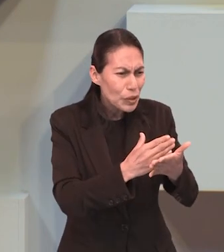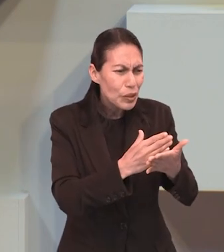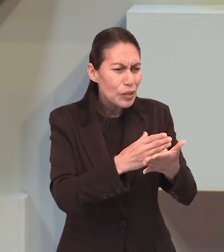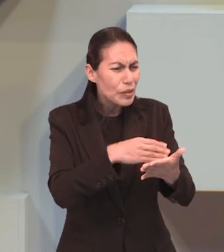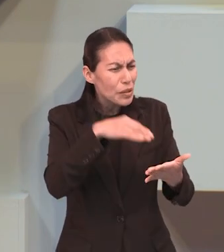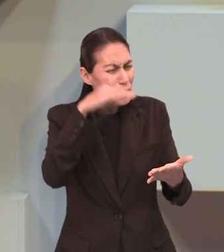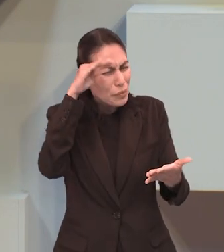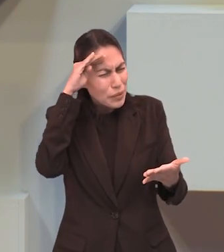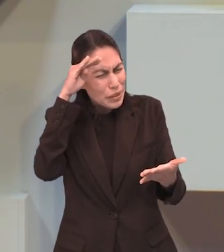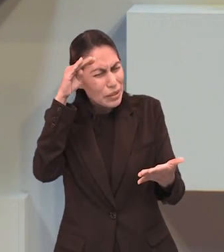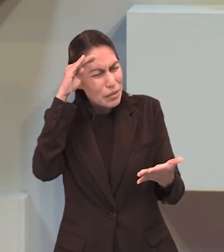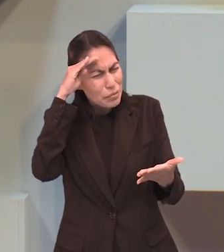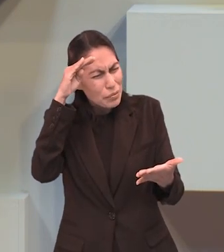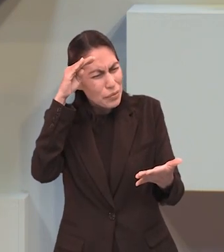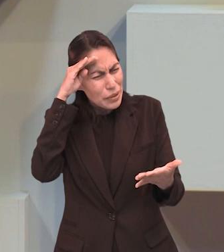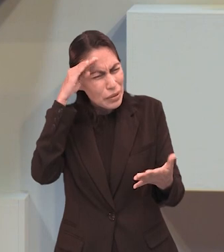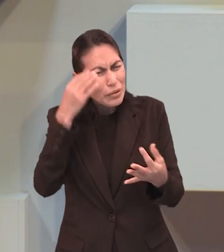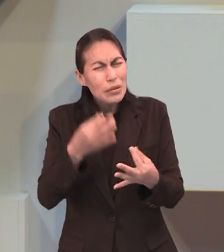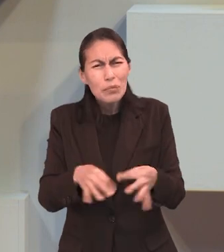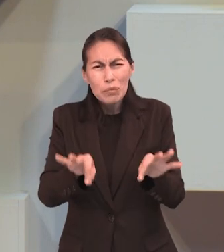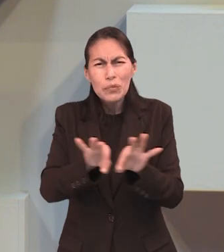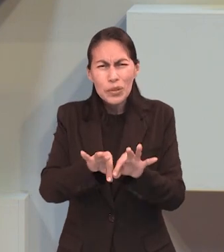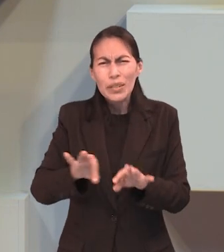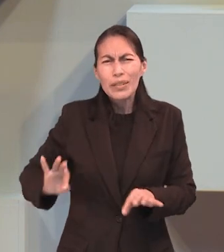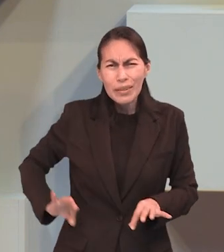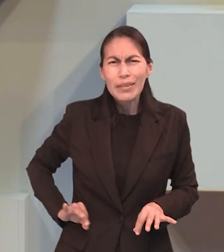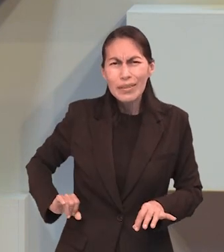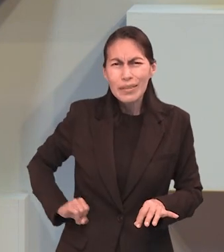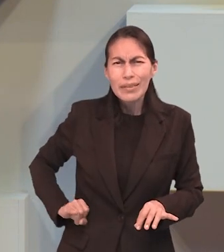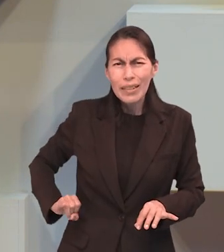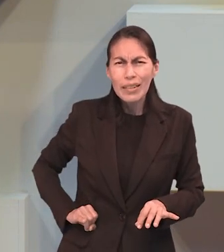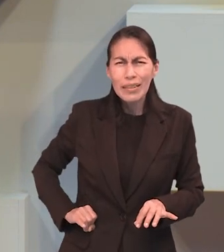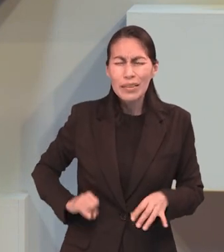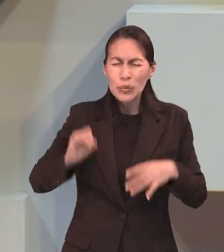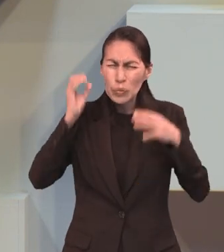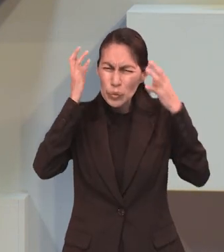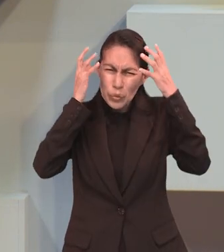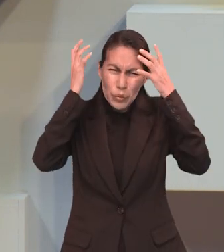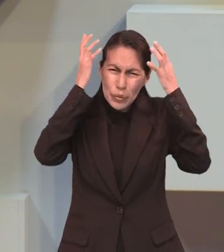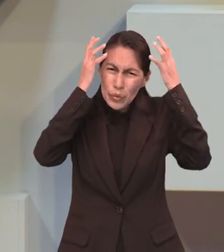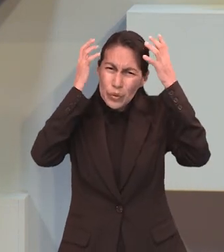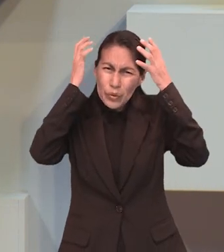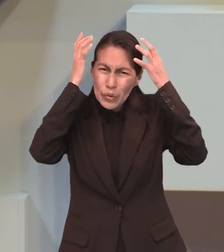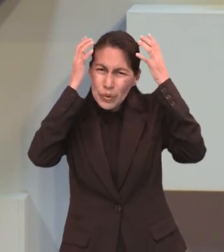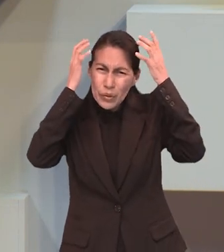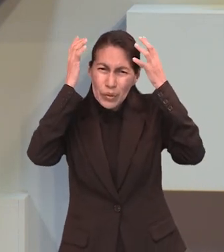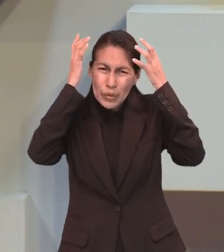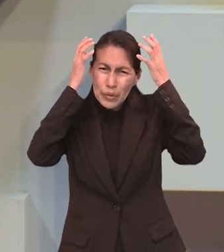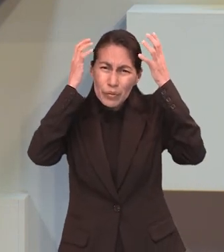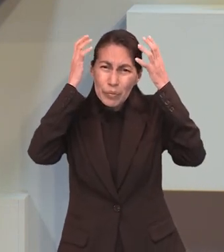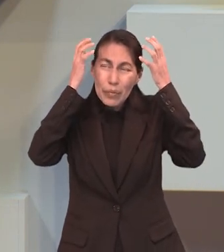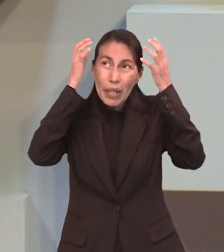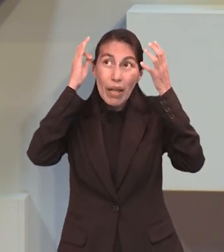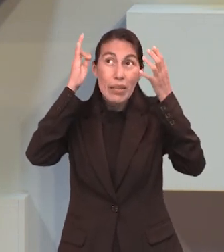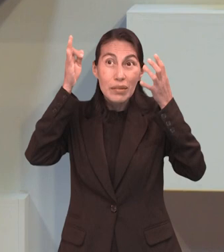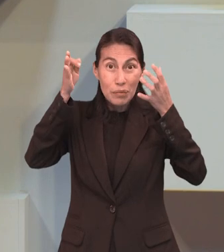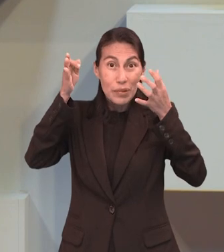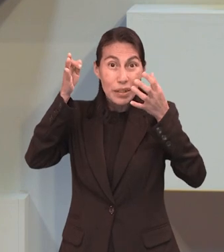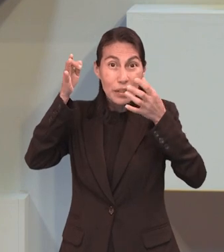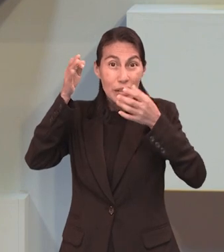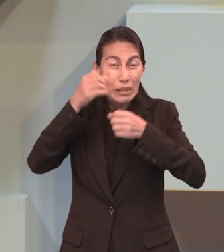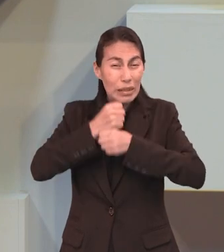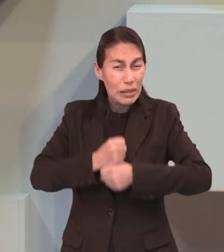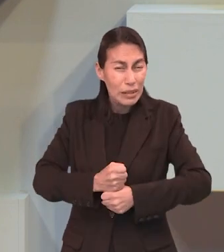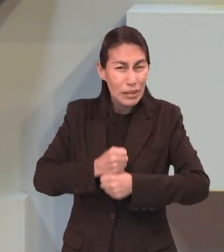deja muchos pensamientos muy interesantes, como que hace cosquillitas en nuestra mente, ¿no? Para poder soñar, poder